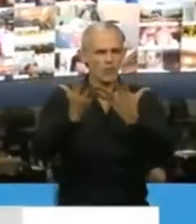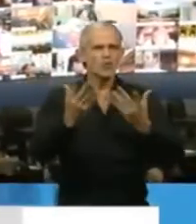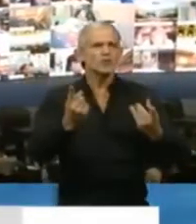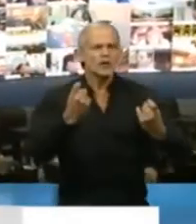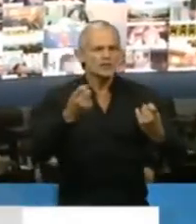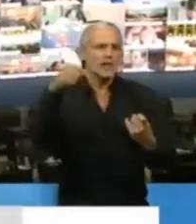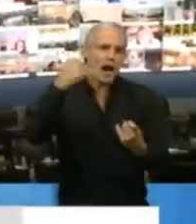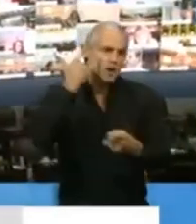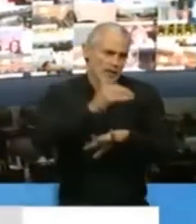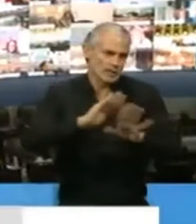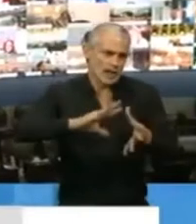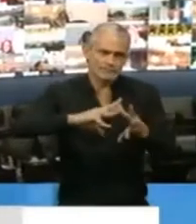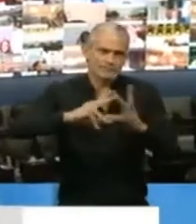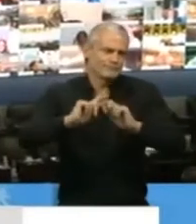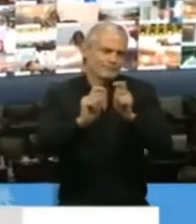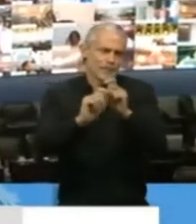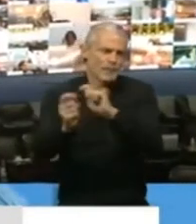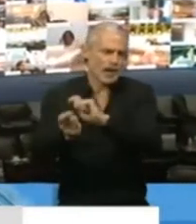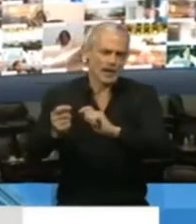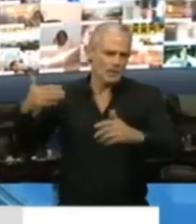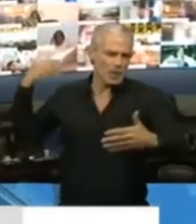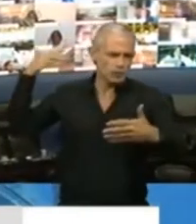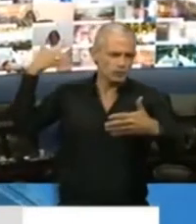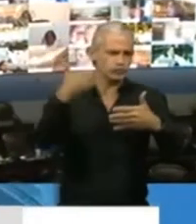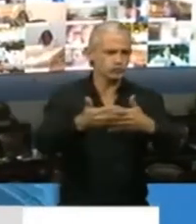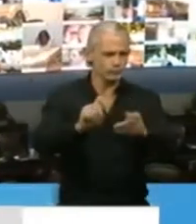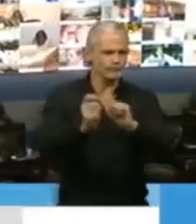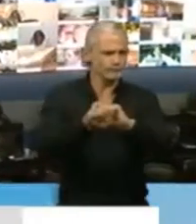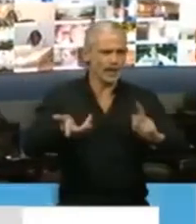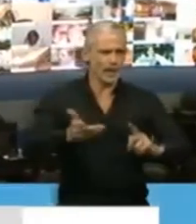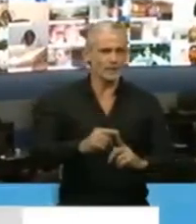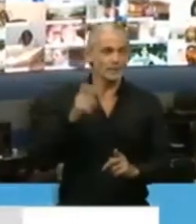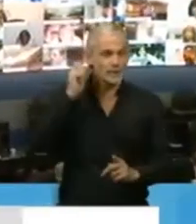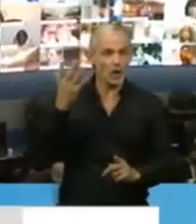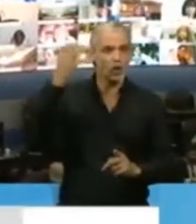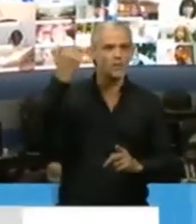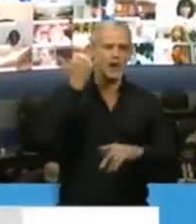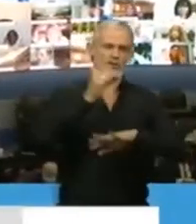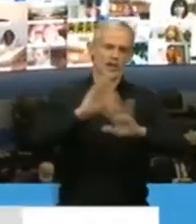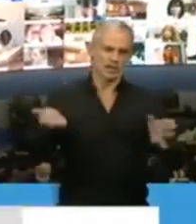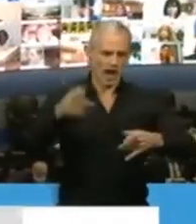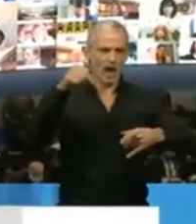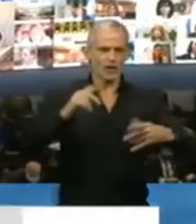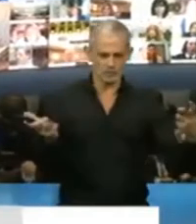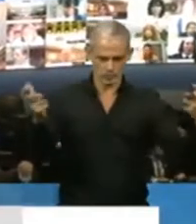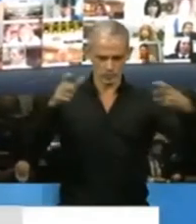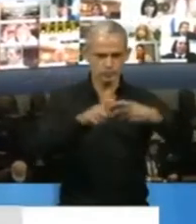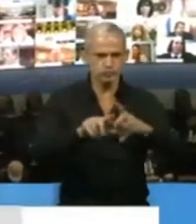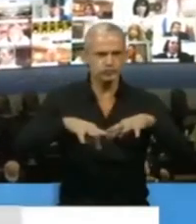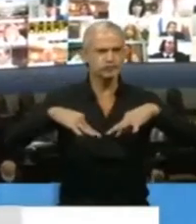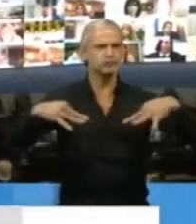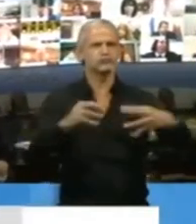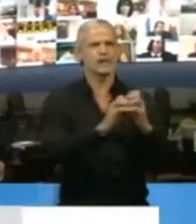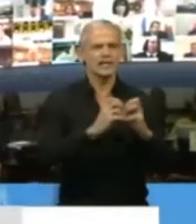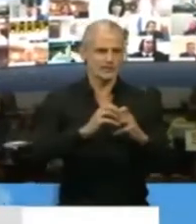y ha avanzado ya hace mucho tiempo. Logramos zanjar una deuda. Creo que